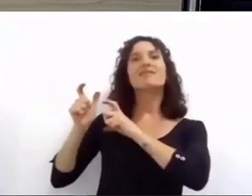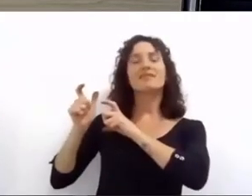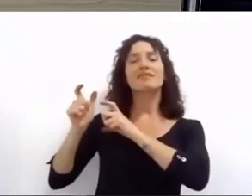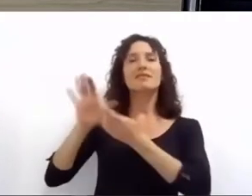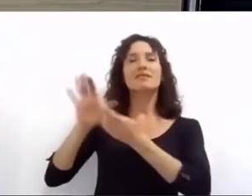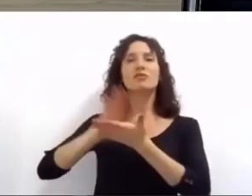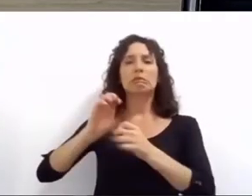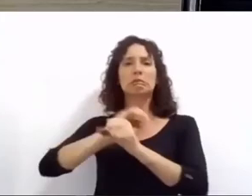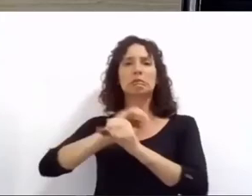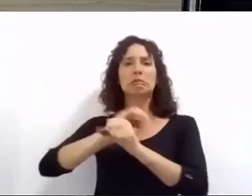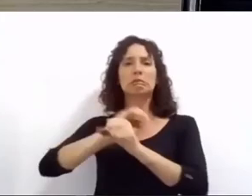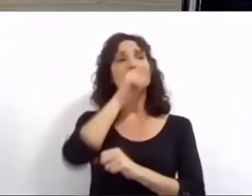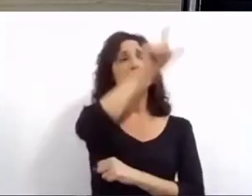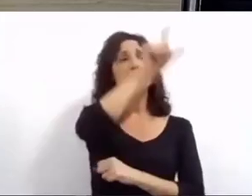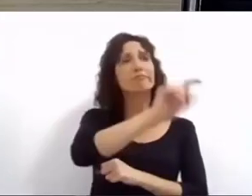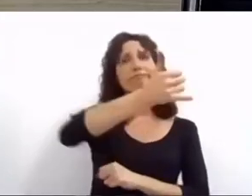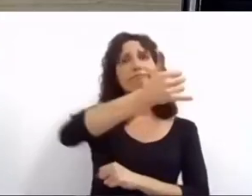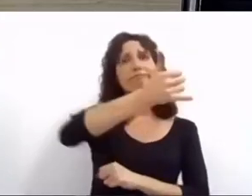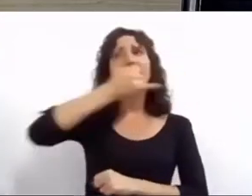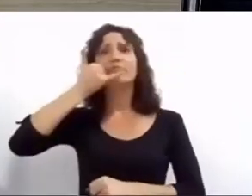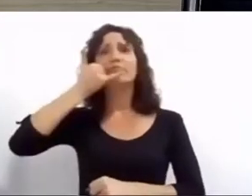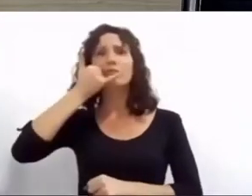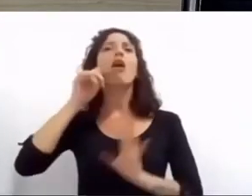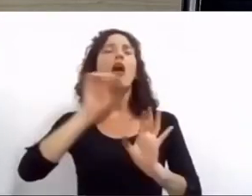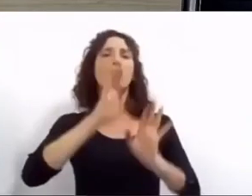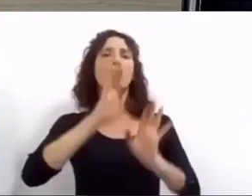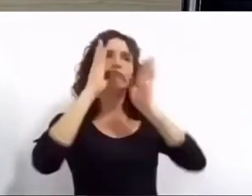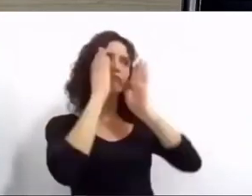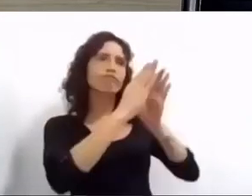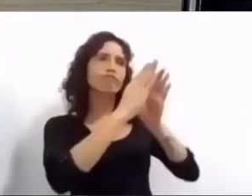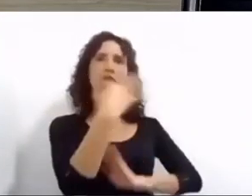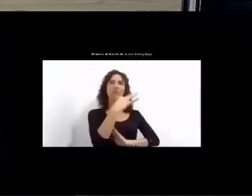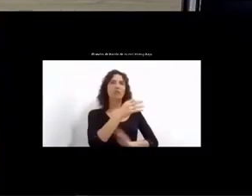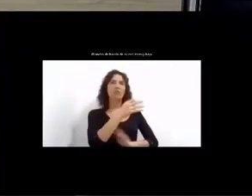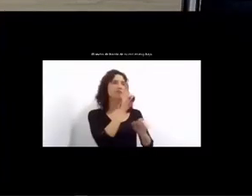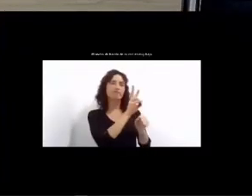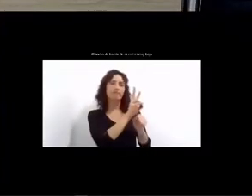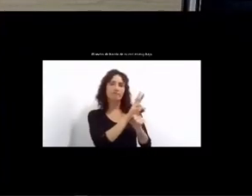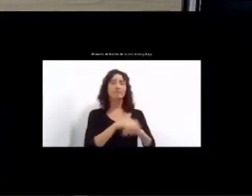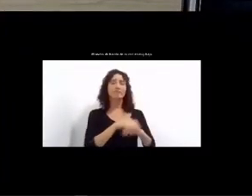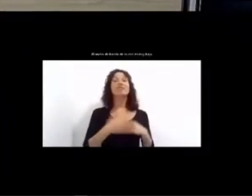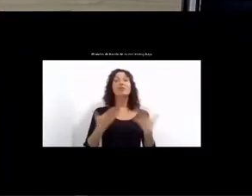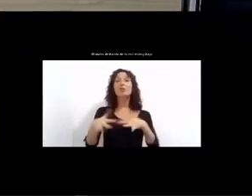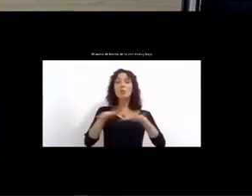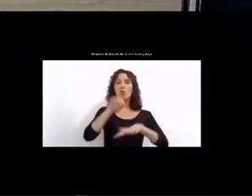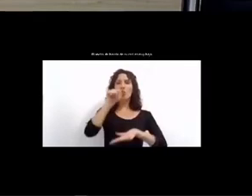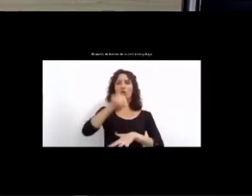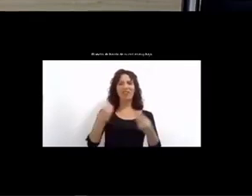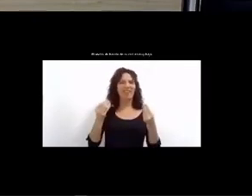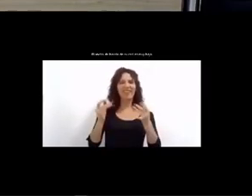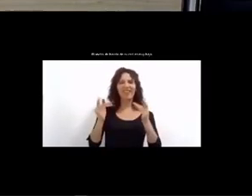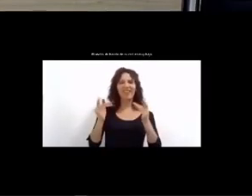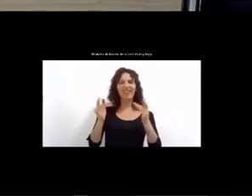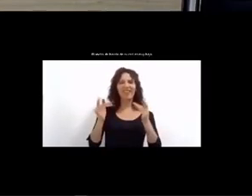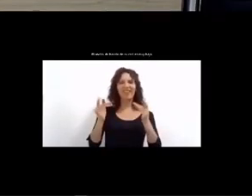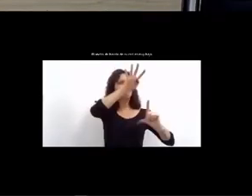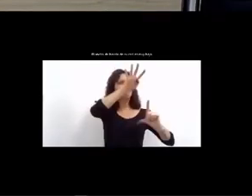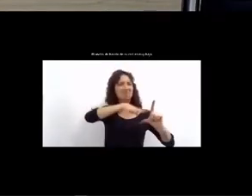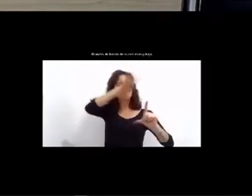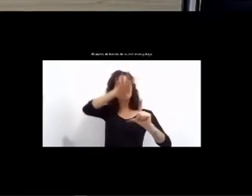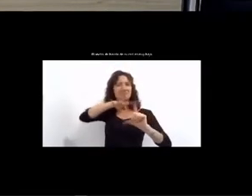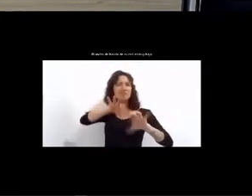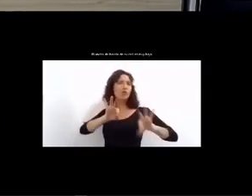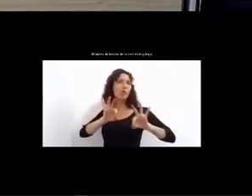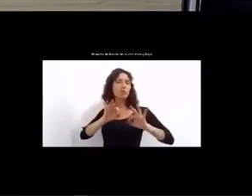y también cuidarlo es por eso que los centros municipales de distritos se digitalizaron migrando trámites que antes eran